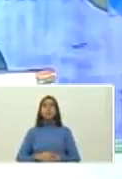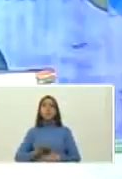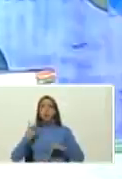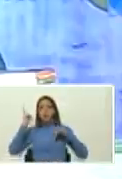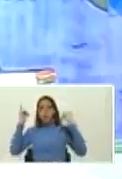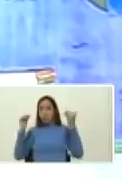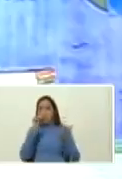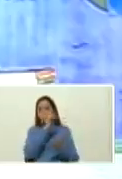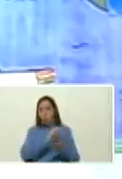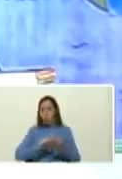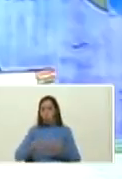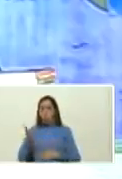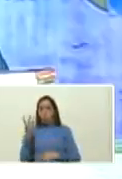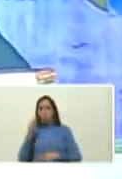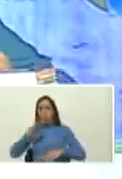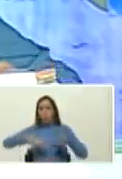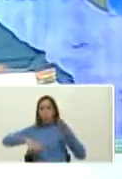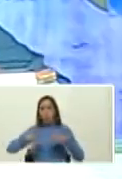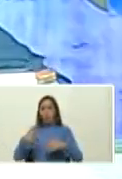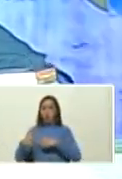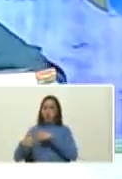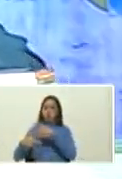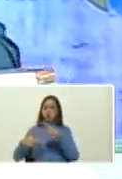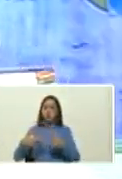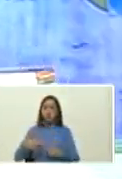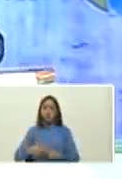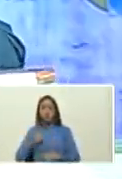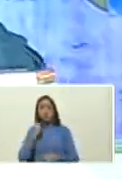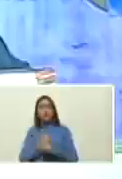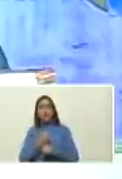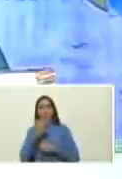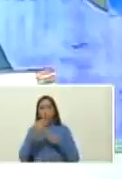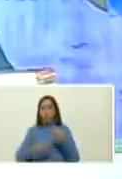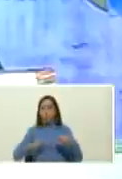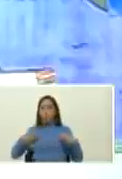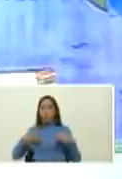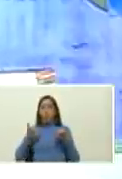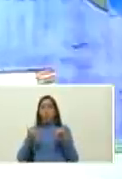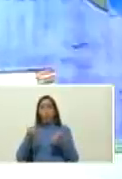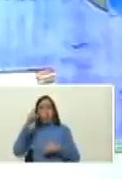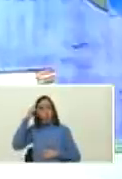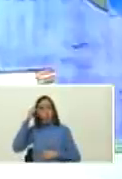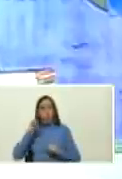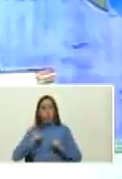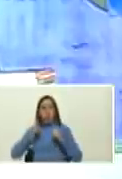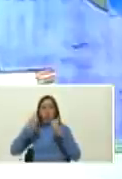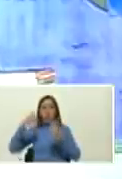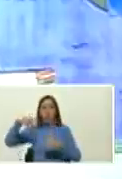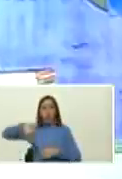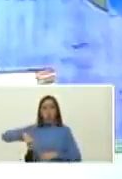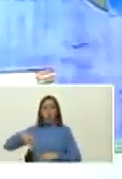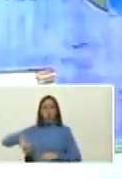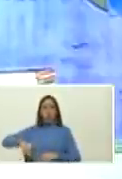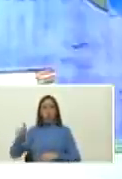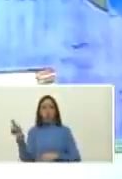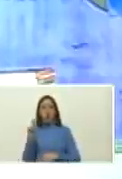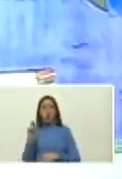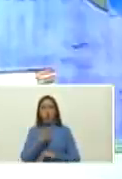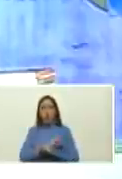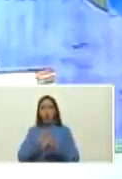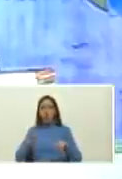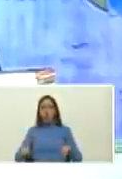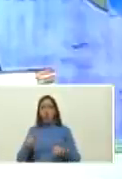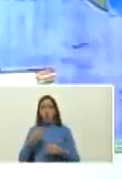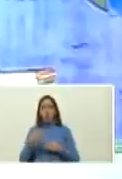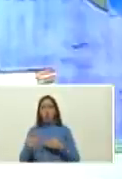Mundial de Poesía las tres hermanas juntas transitando los mismos días arrancando noviembre ya terminando el año 2021